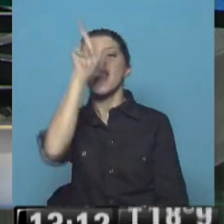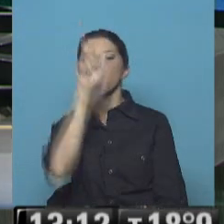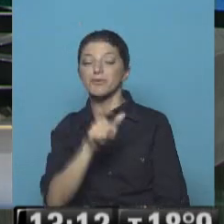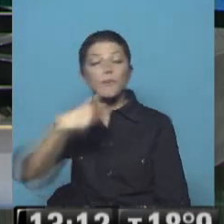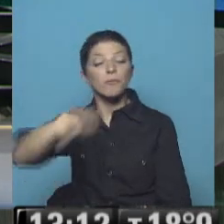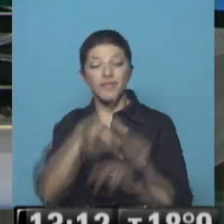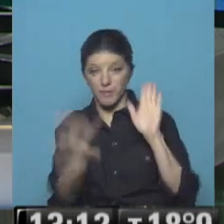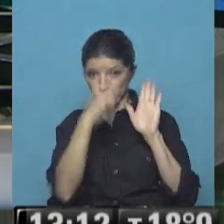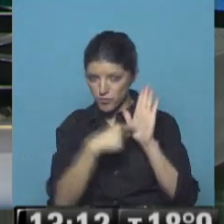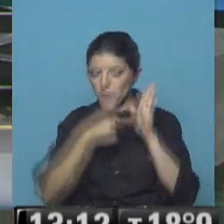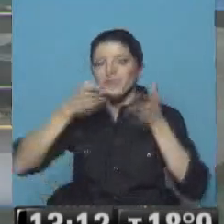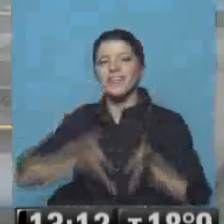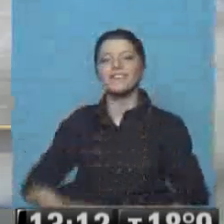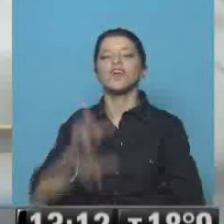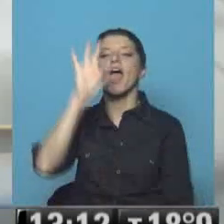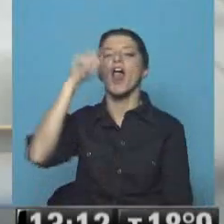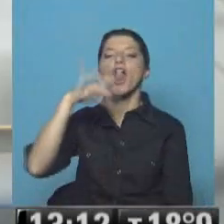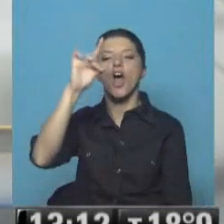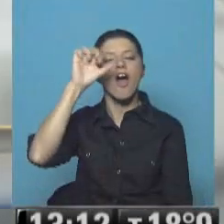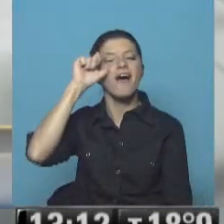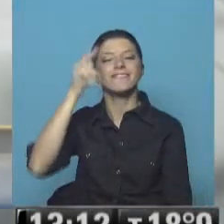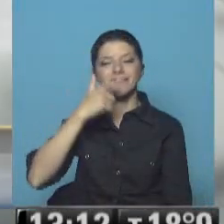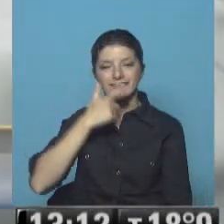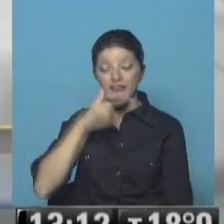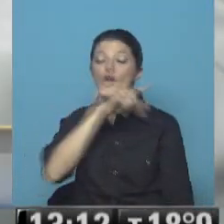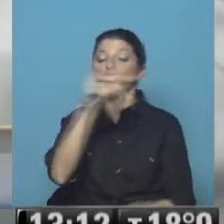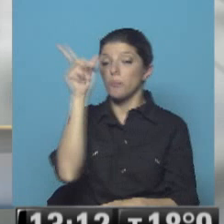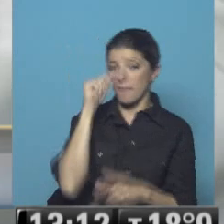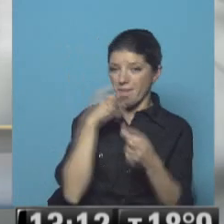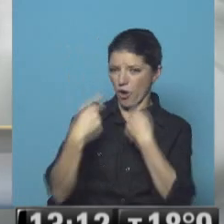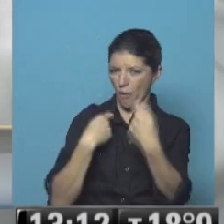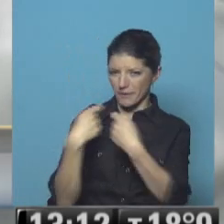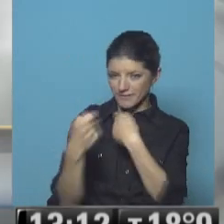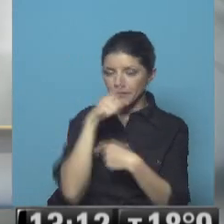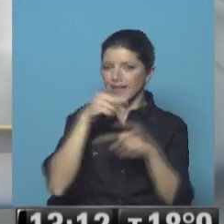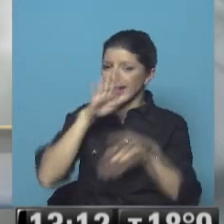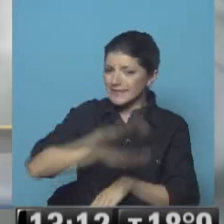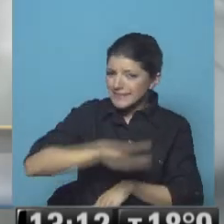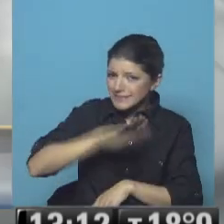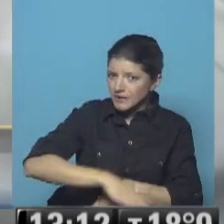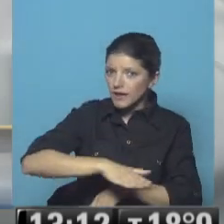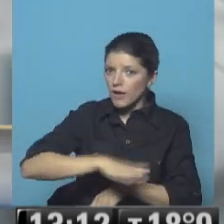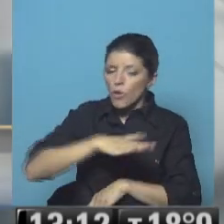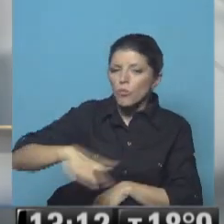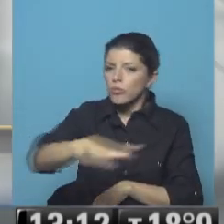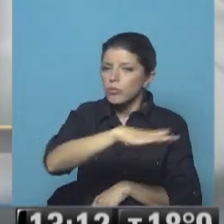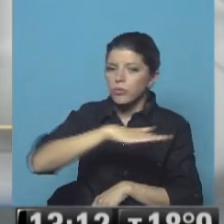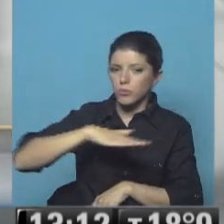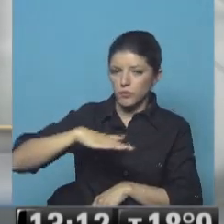nació en Londres en el seno de una familia encabezada por un comerciante su infancia transcurrió en Kurnal y